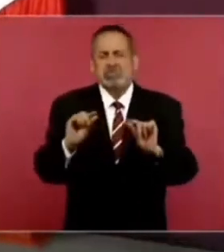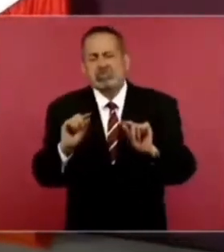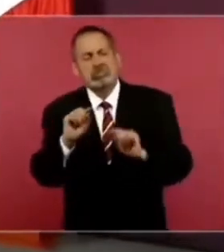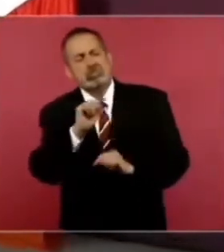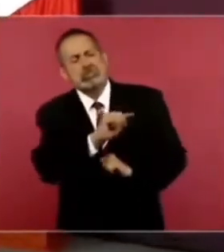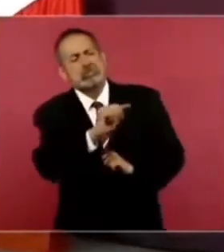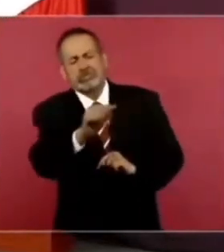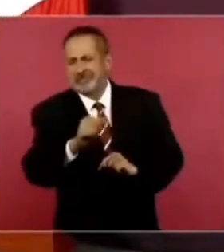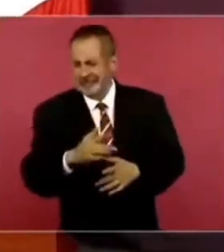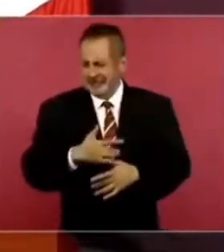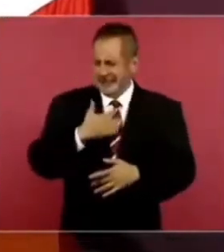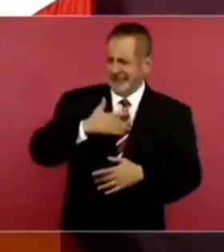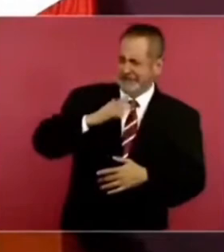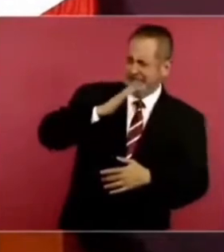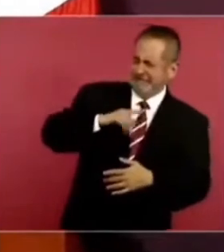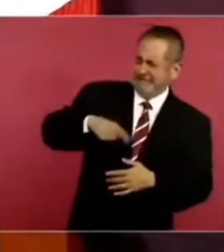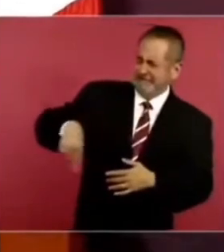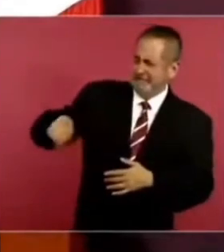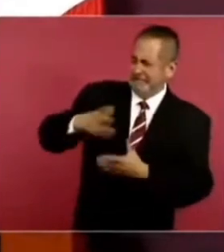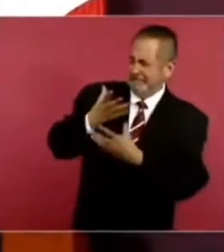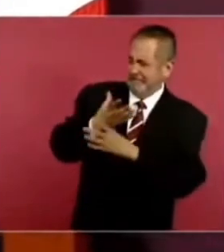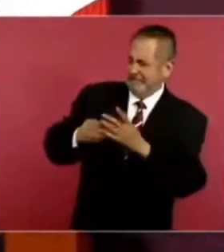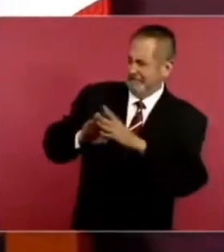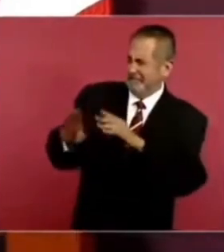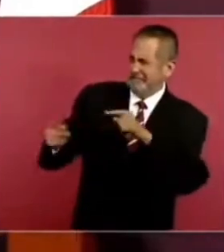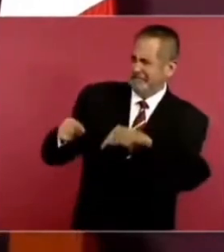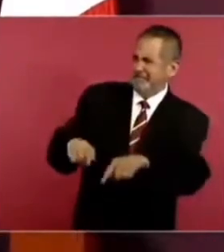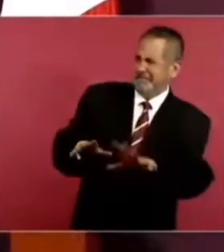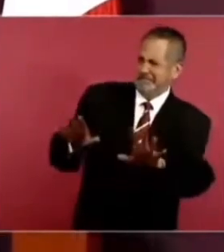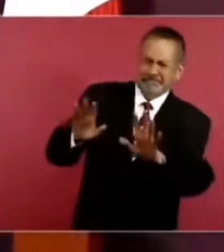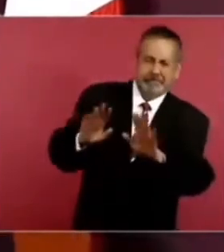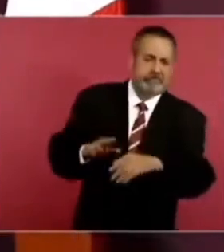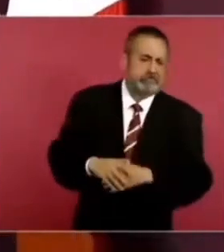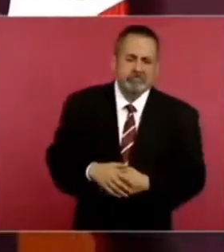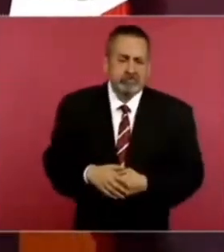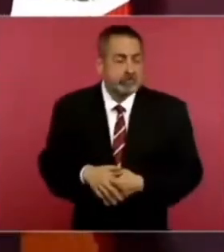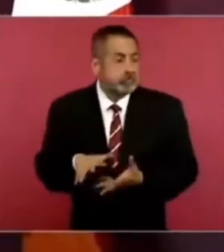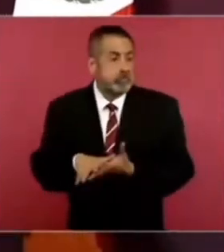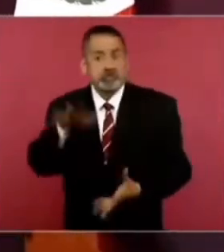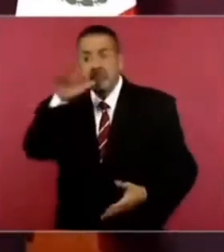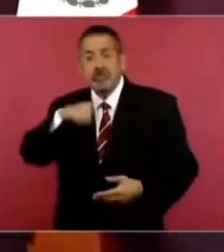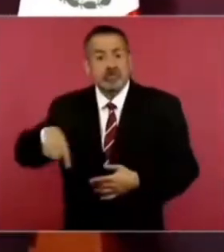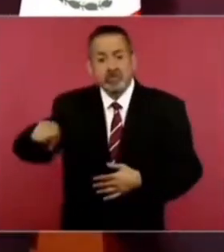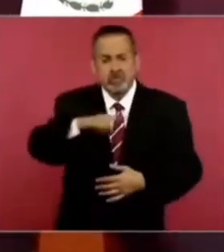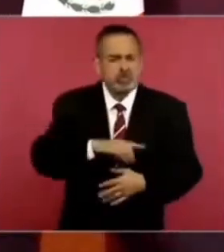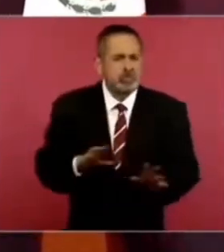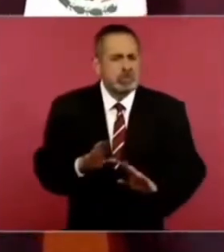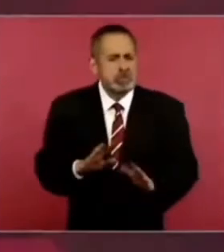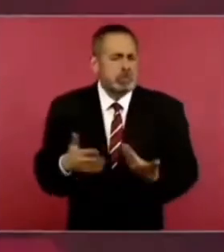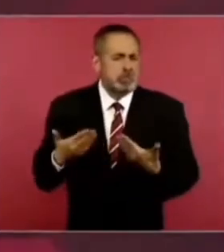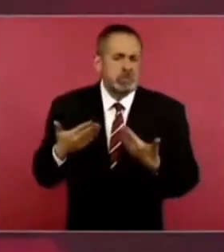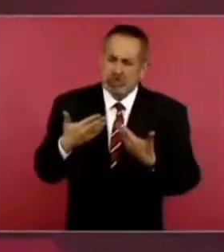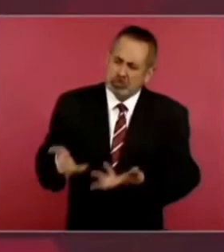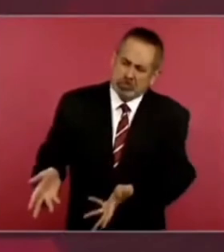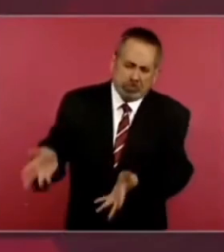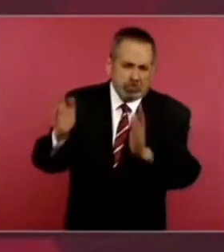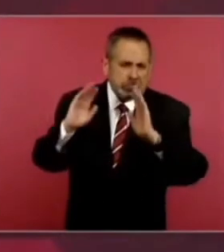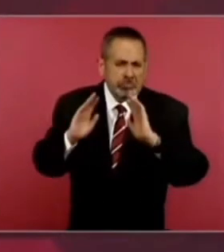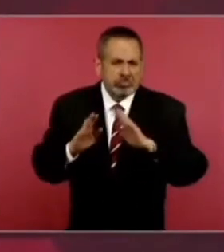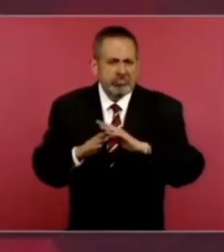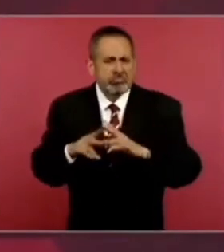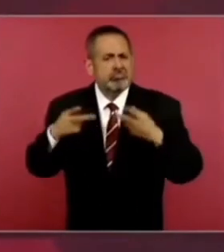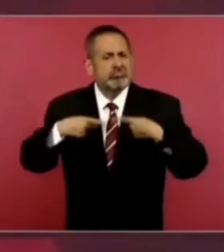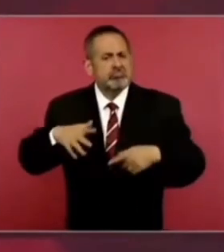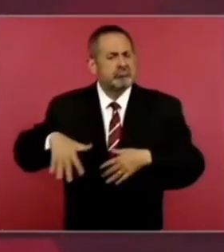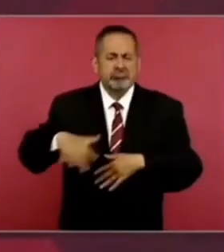sentirse mal porque hay migrantes, pero la mayoría del pueblo no. La mayoría del pueblo de México. El pueblo de México es muy